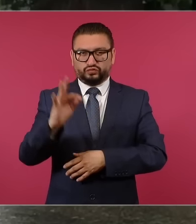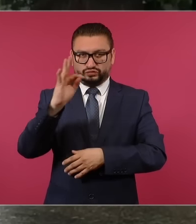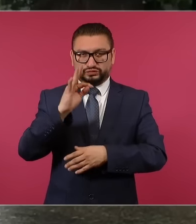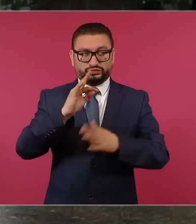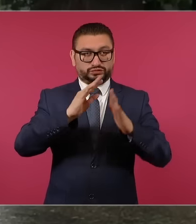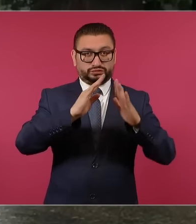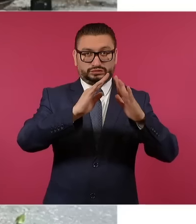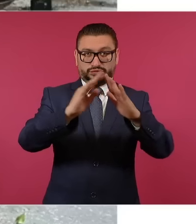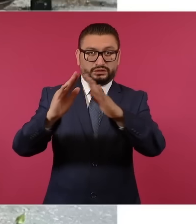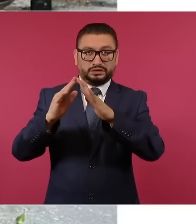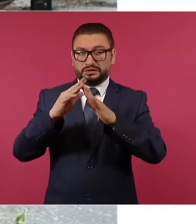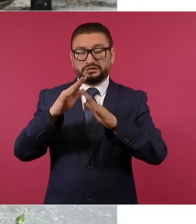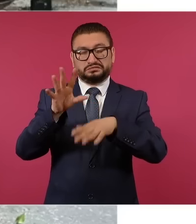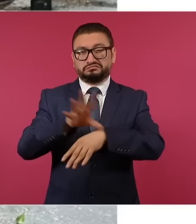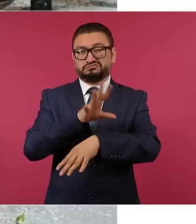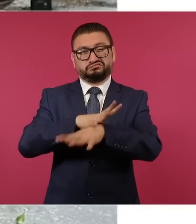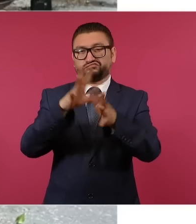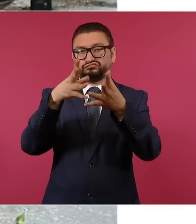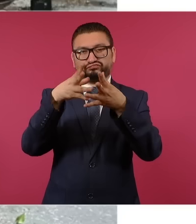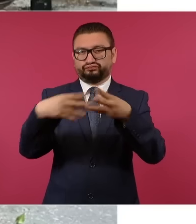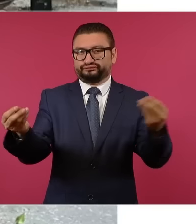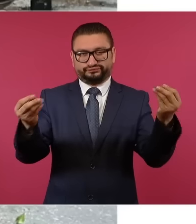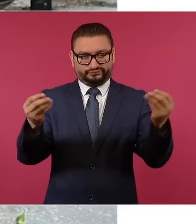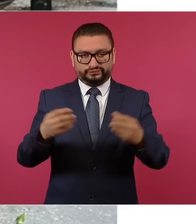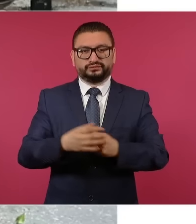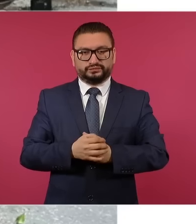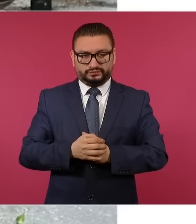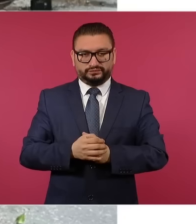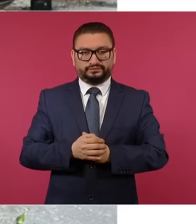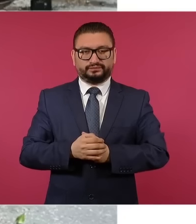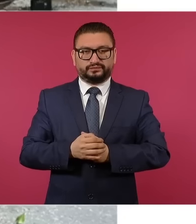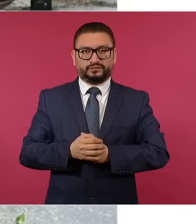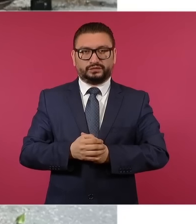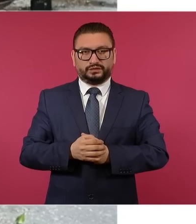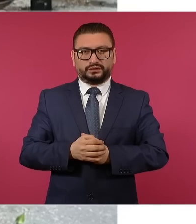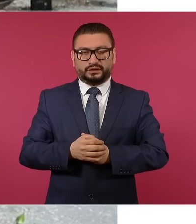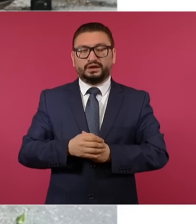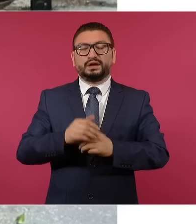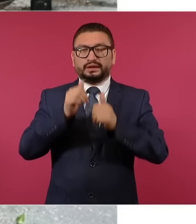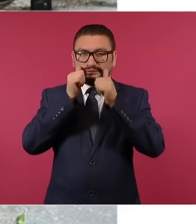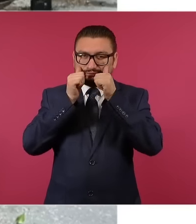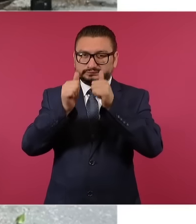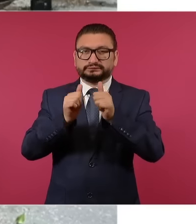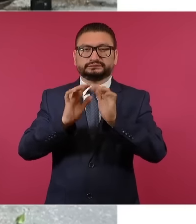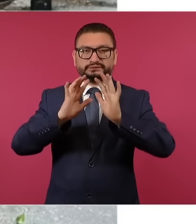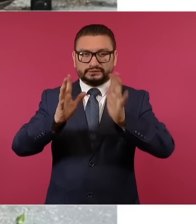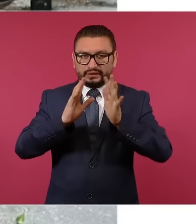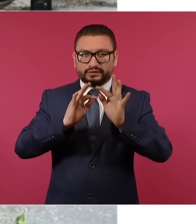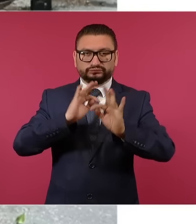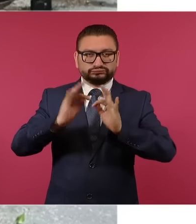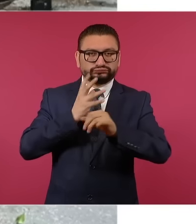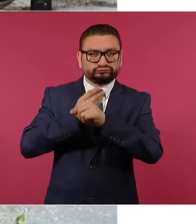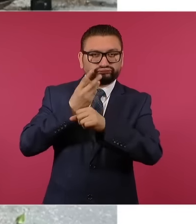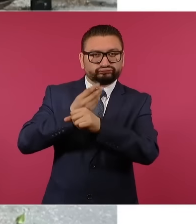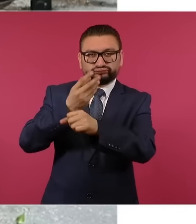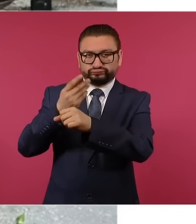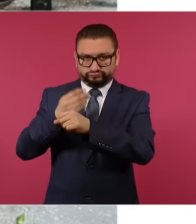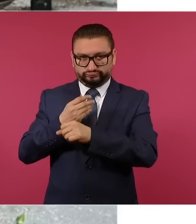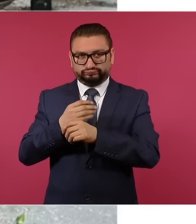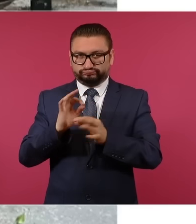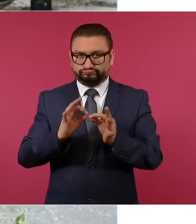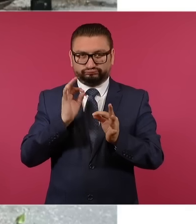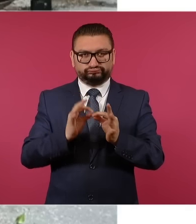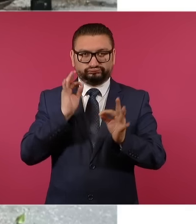viviendas sin energía eléctrica, repito, atendiéndose ya de manera actual.